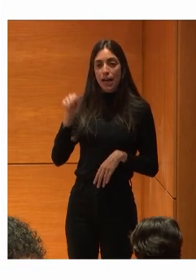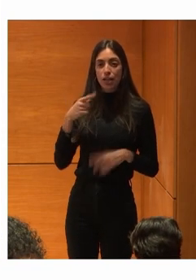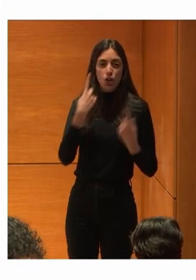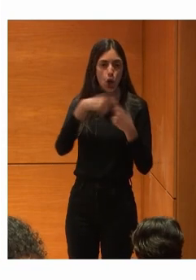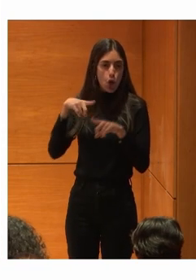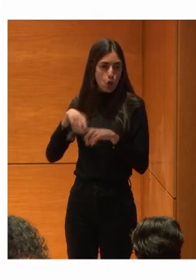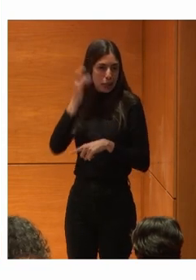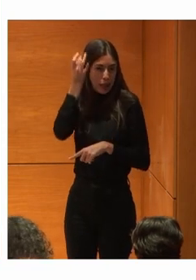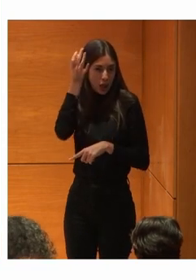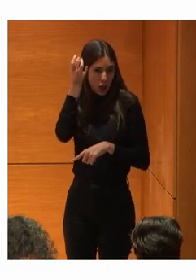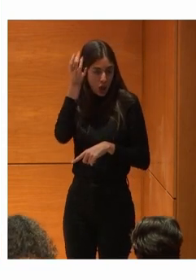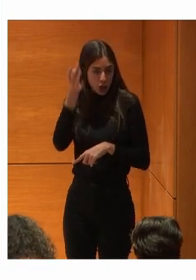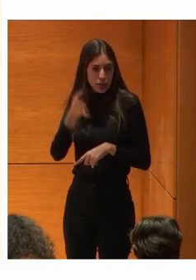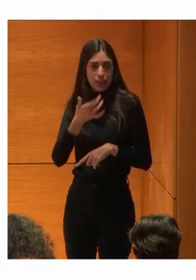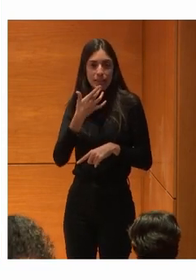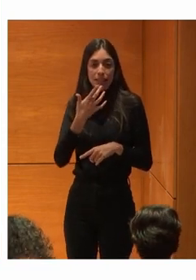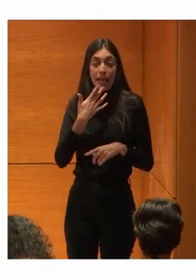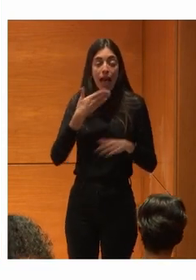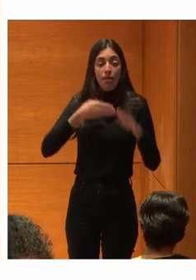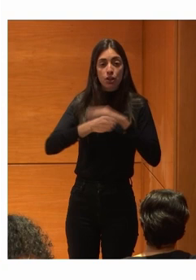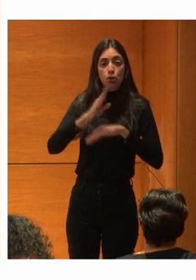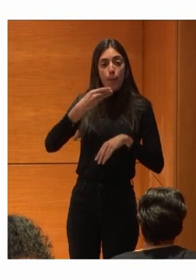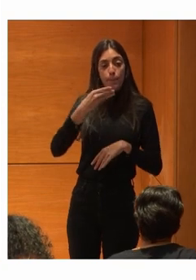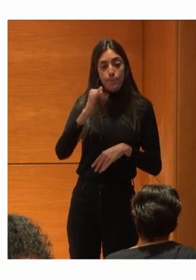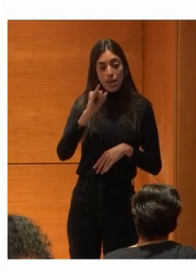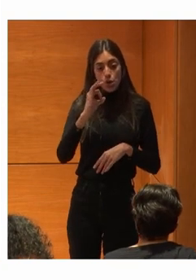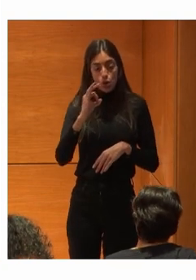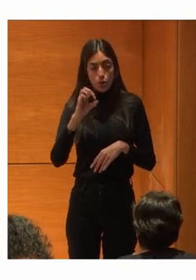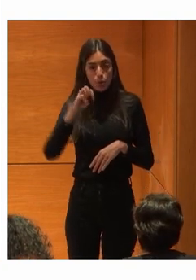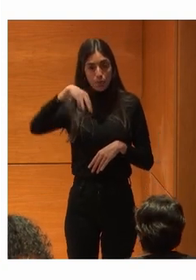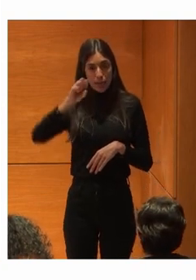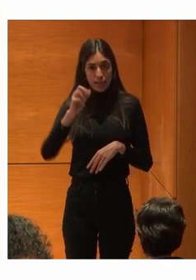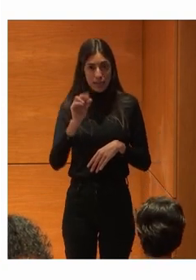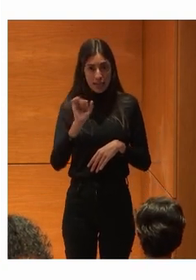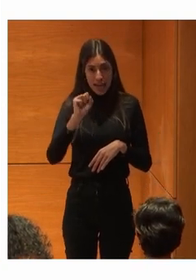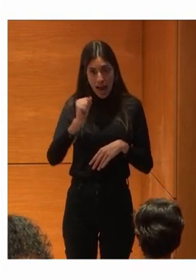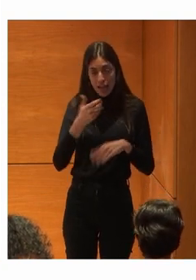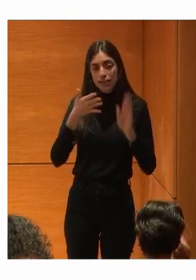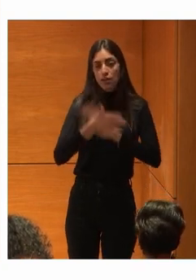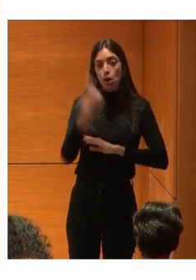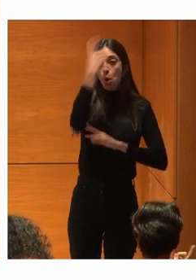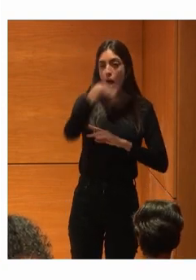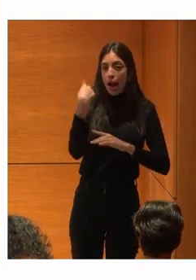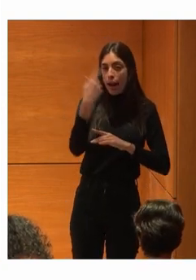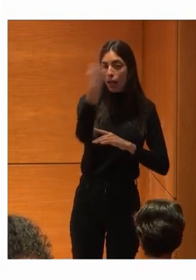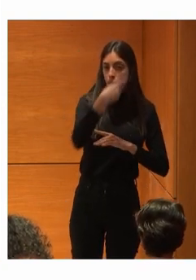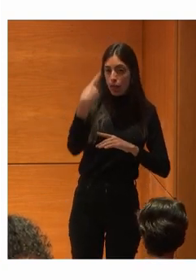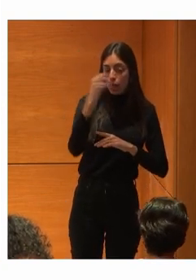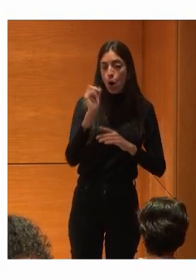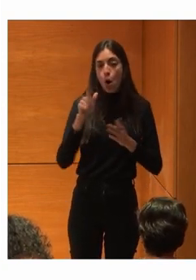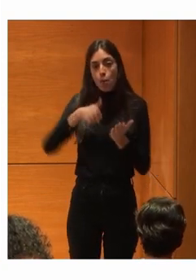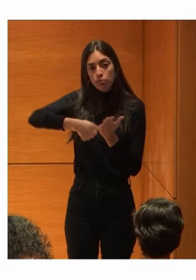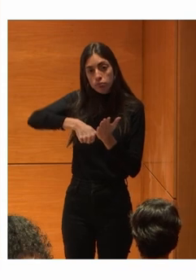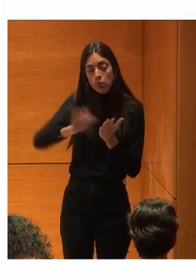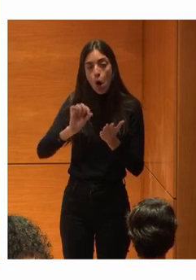tontas Como es el acceso Por biometría Pongo la cara Pongo el dedo Para acceder a la banca O firmar operaciones